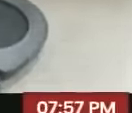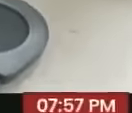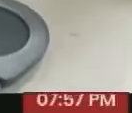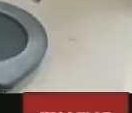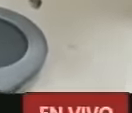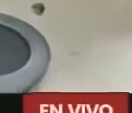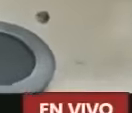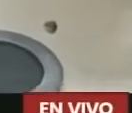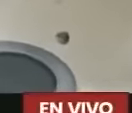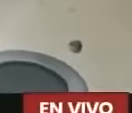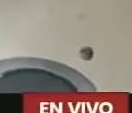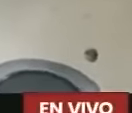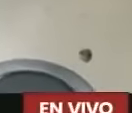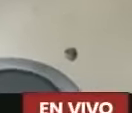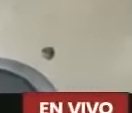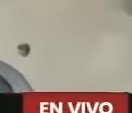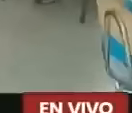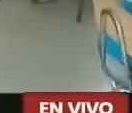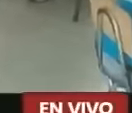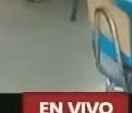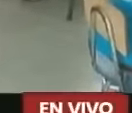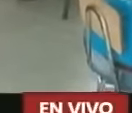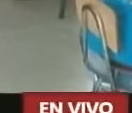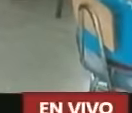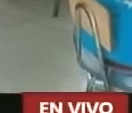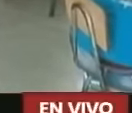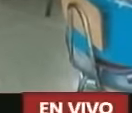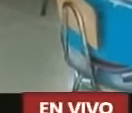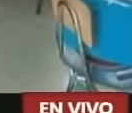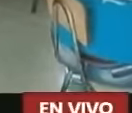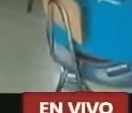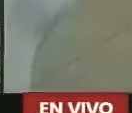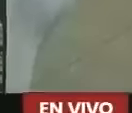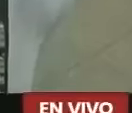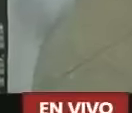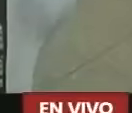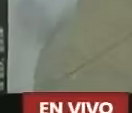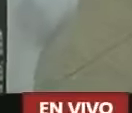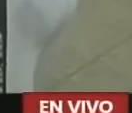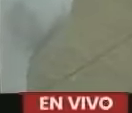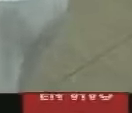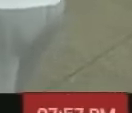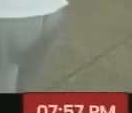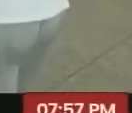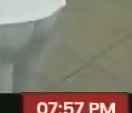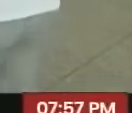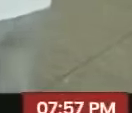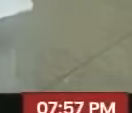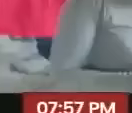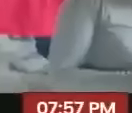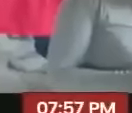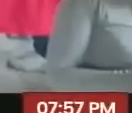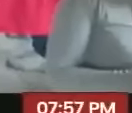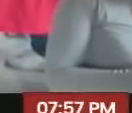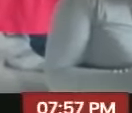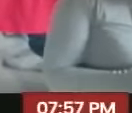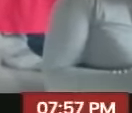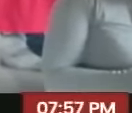La importancia Que tiene esta actividad Es fomentar Y apoyar Los proyectos Que tiene nuestra comunidad A través Del